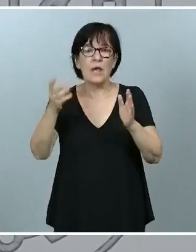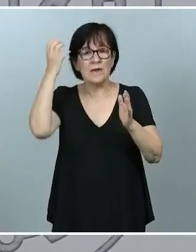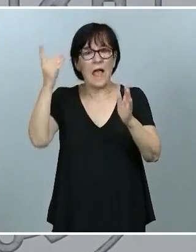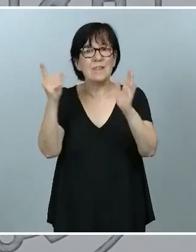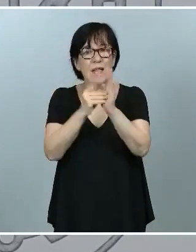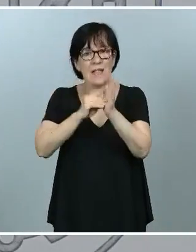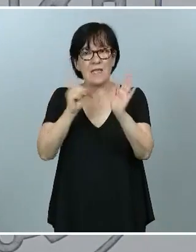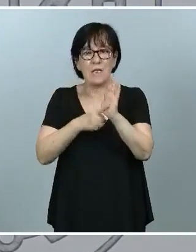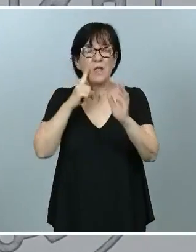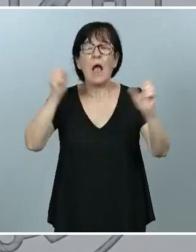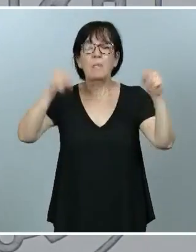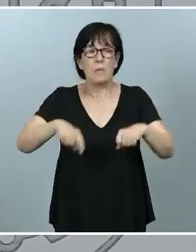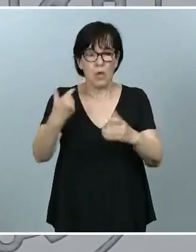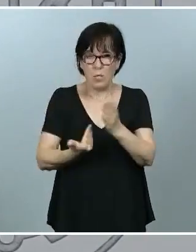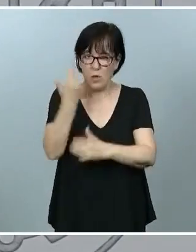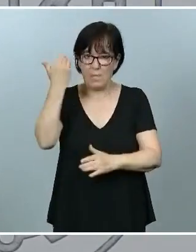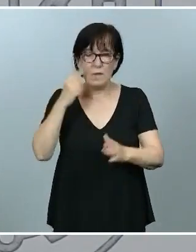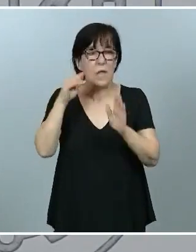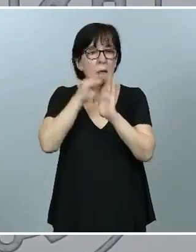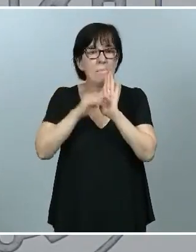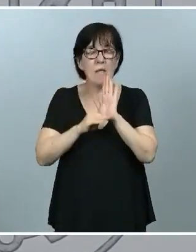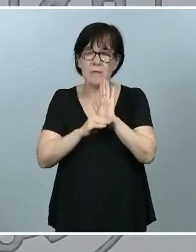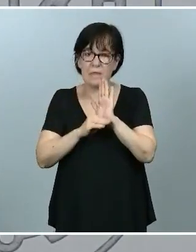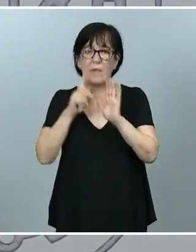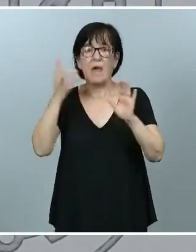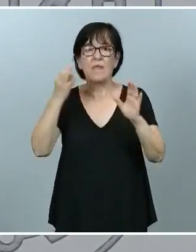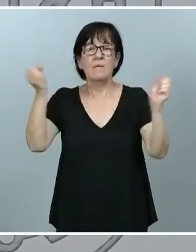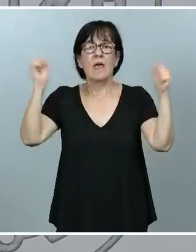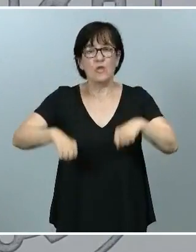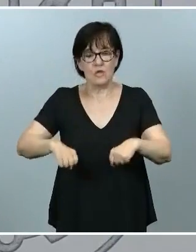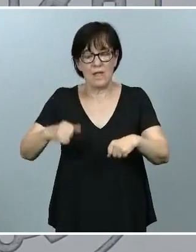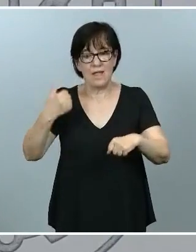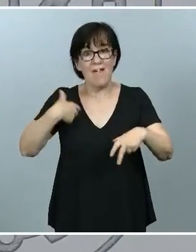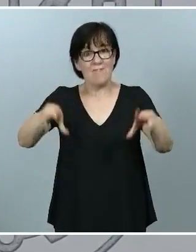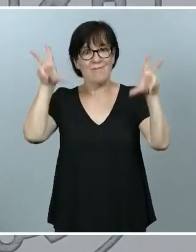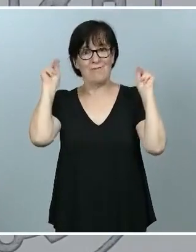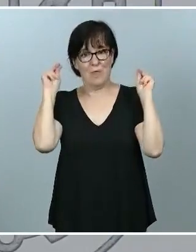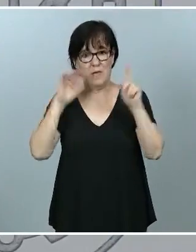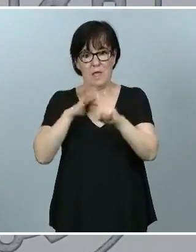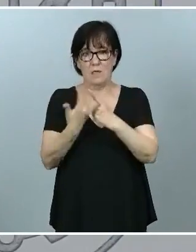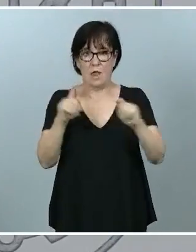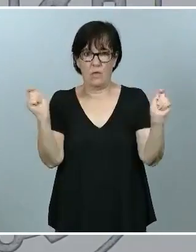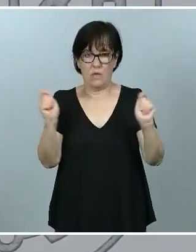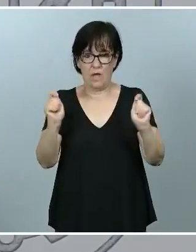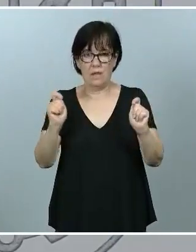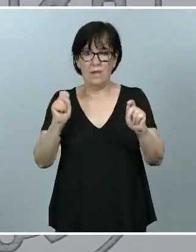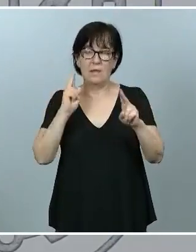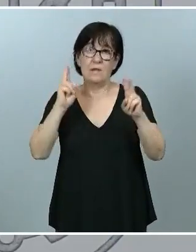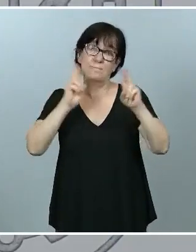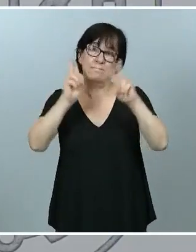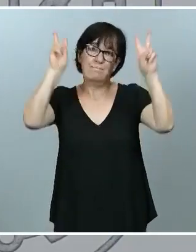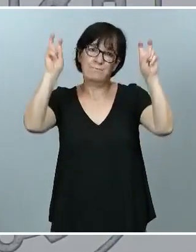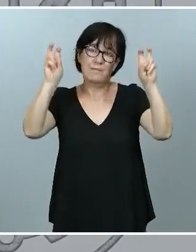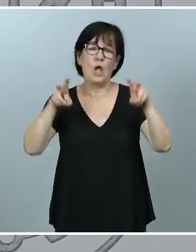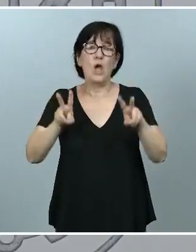aprobado esta mañana con las medidas que se tienen que adoptar una vez que finalice el estado de alarma, la llamada nueva normalidad.